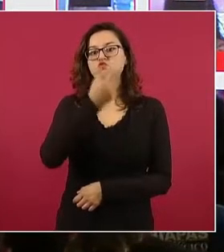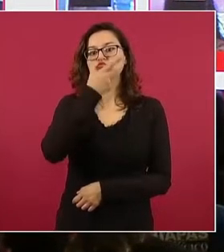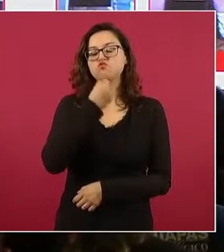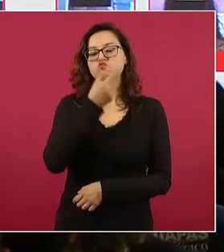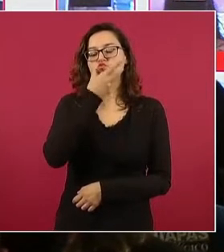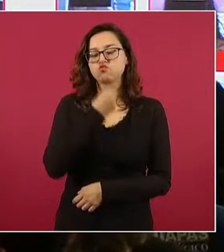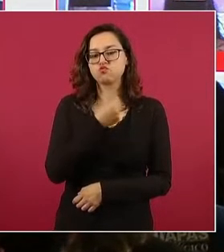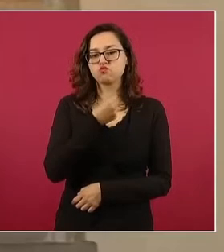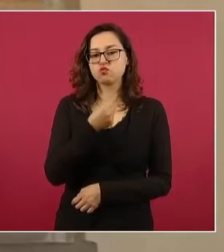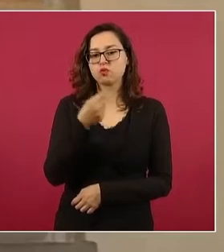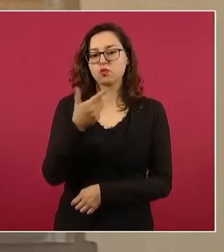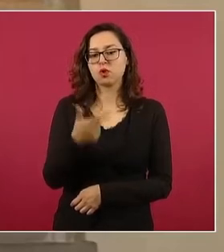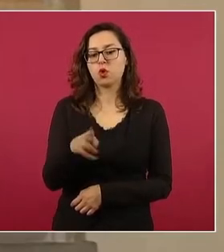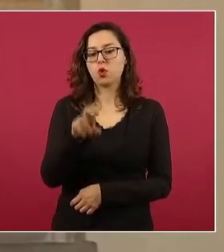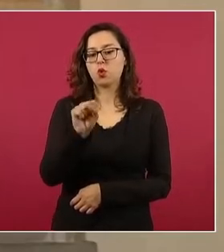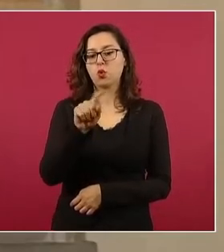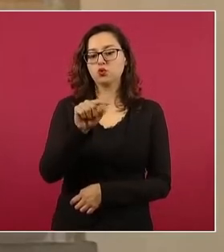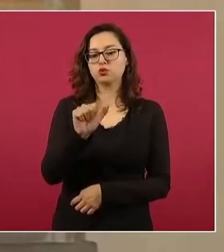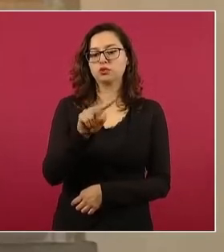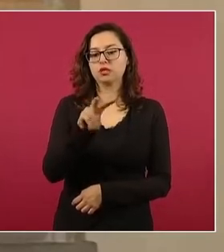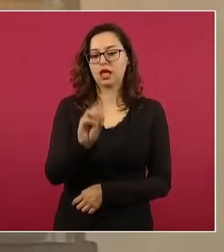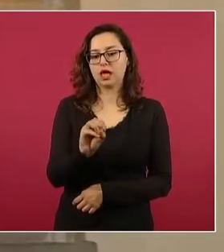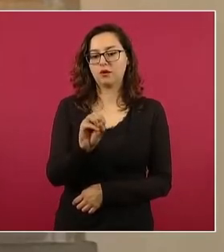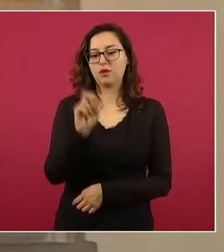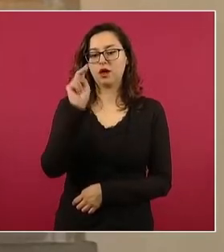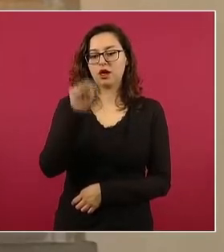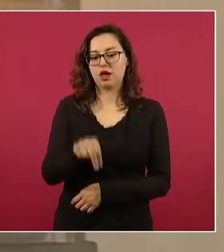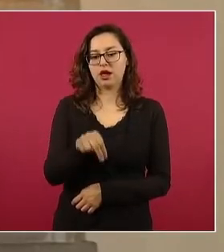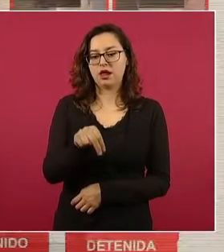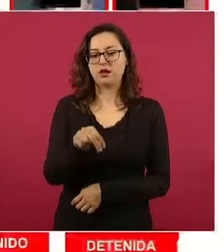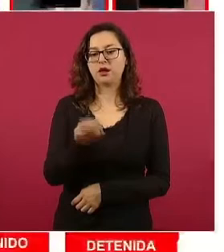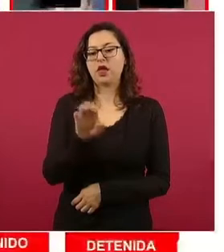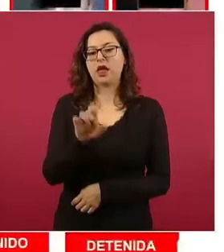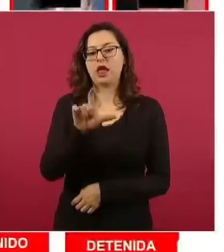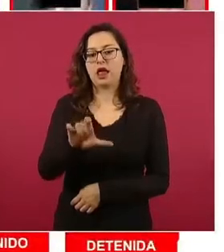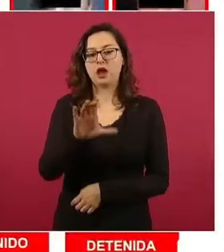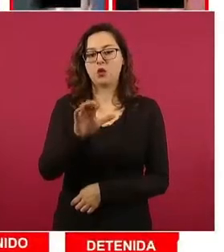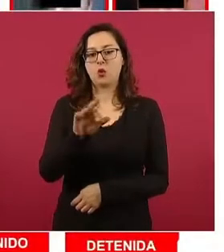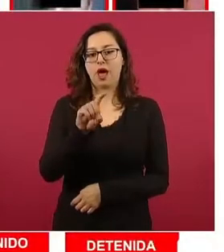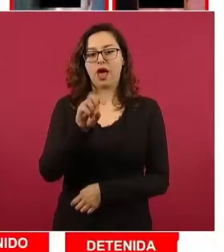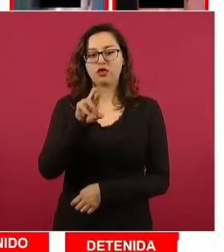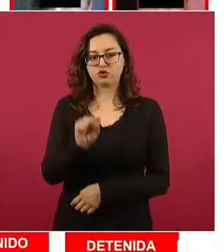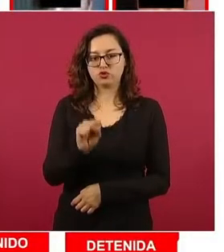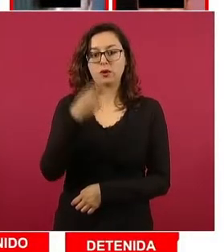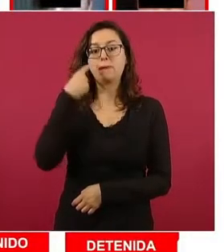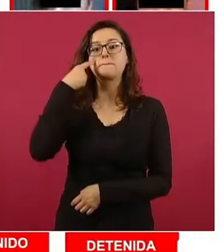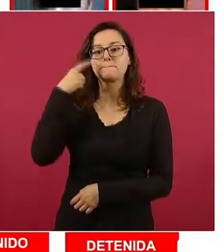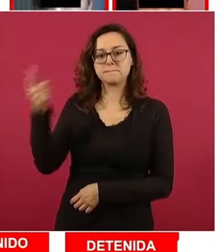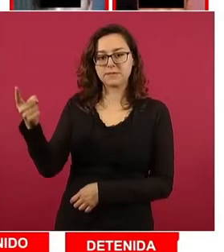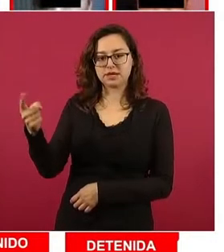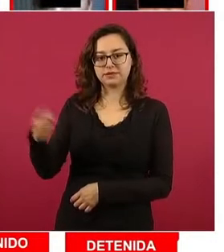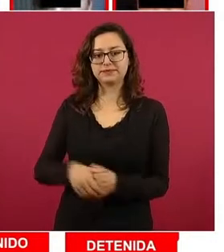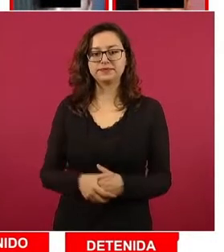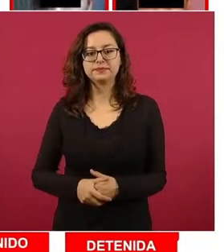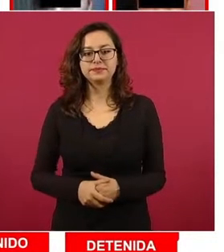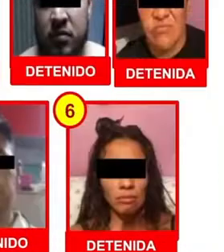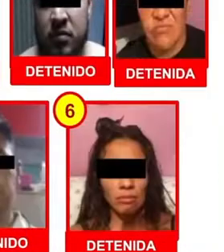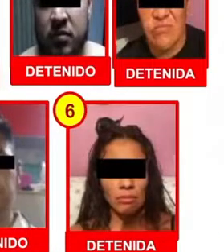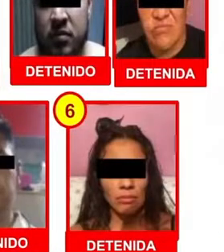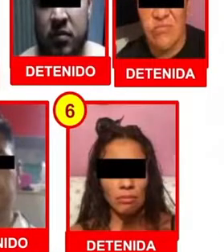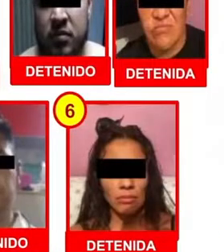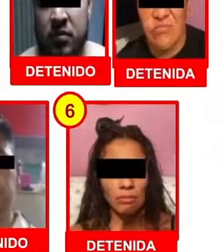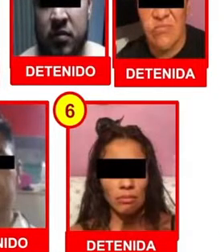junto con otras personas, Gustavo N. alias El Cuadros, presunto jefe de una célula criminal